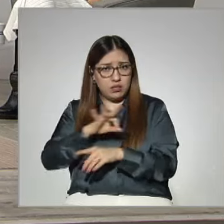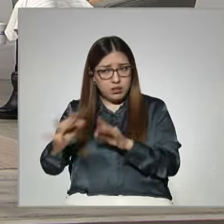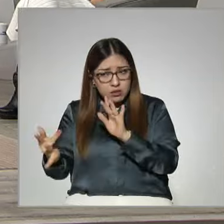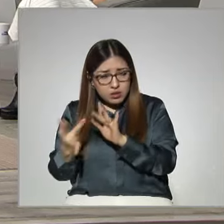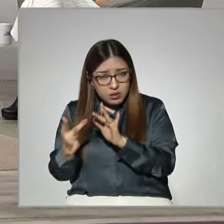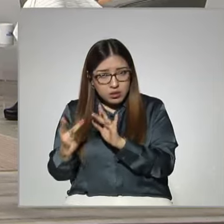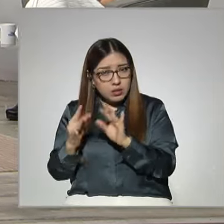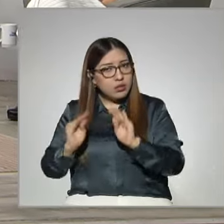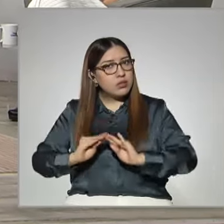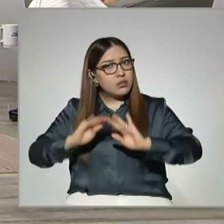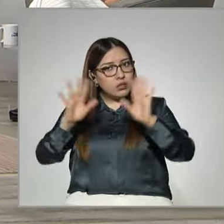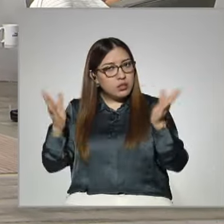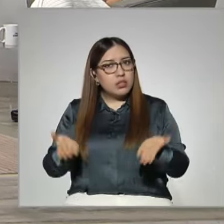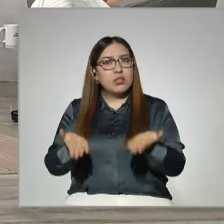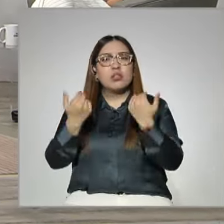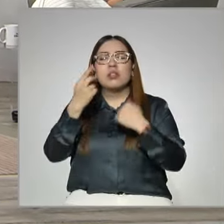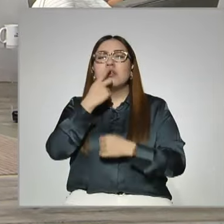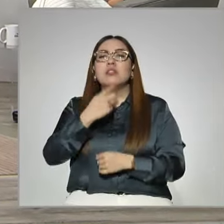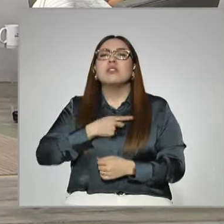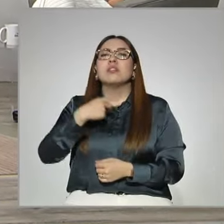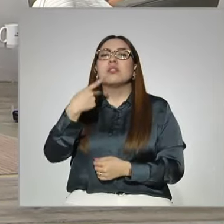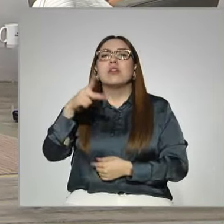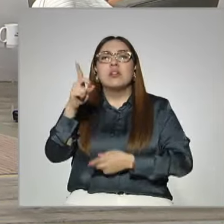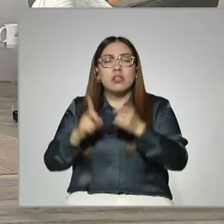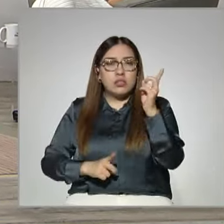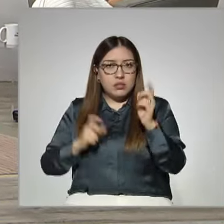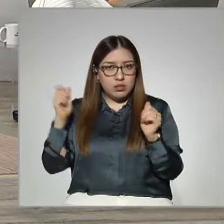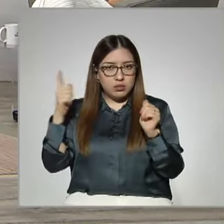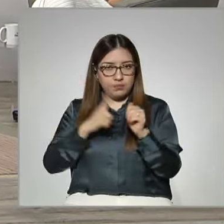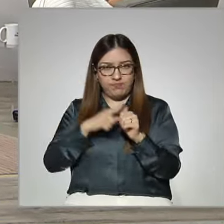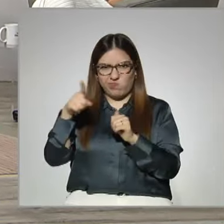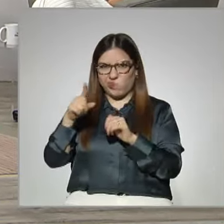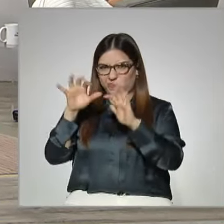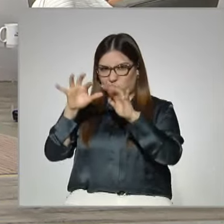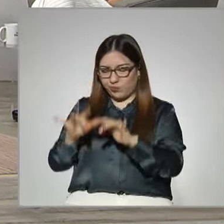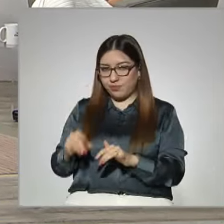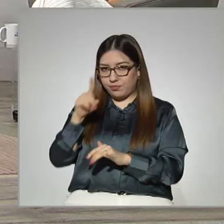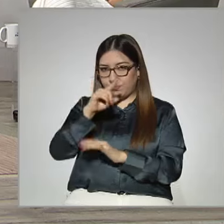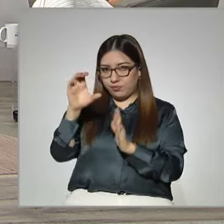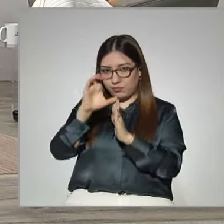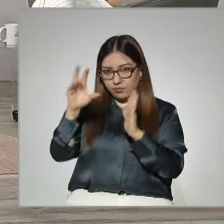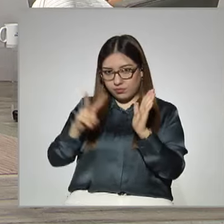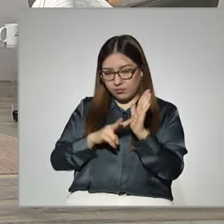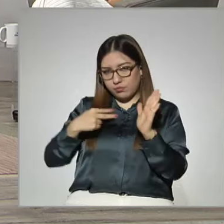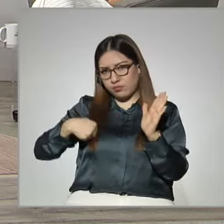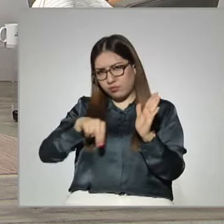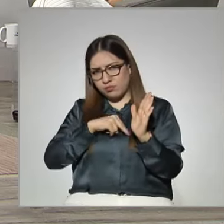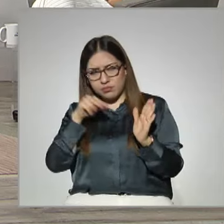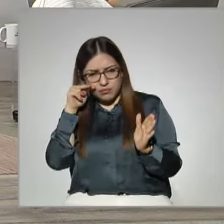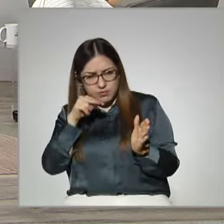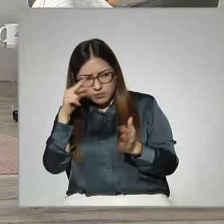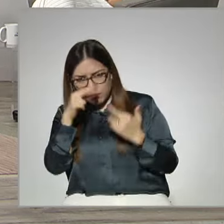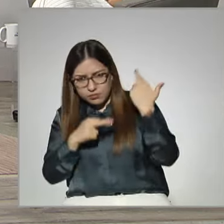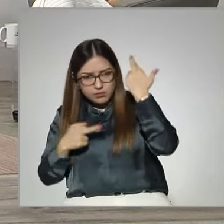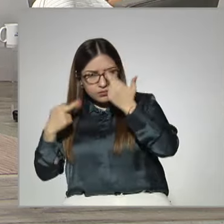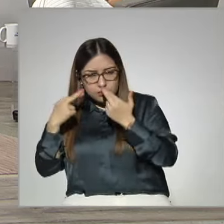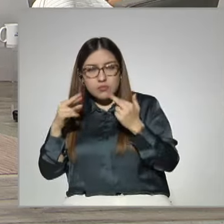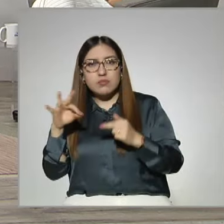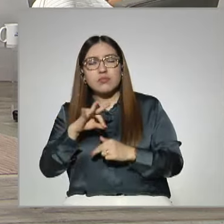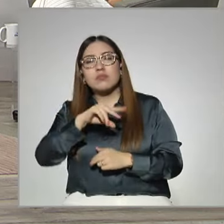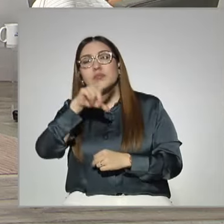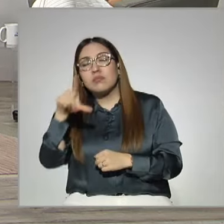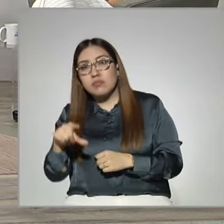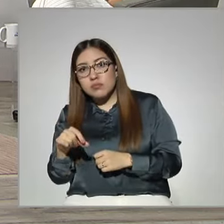nos pueden externar su inquietud, y cargar su documento, su currículum, y con gusto nosotros lo valoramos, y en cuanto tengamos una